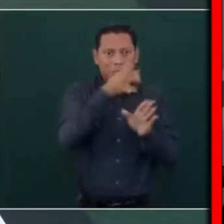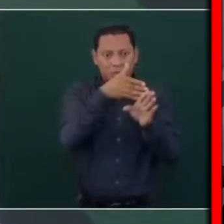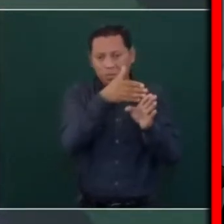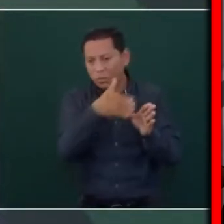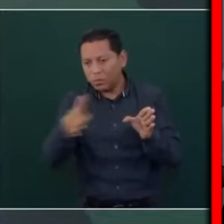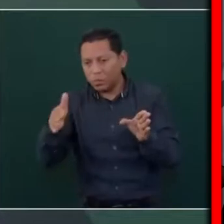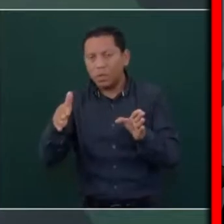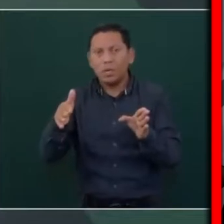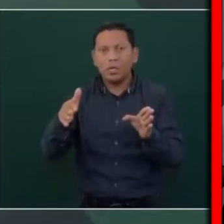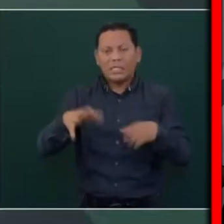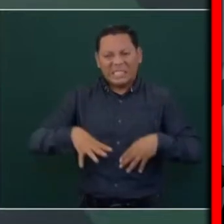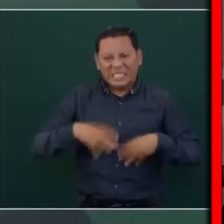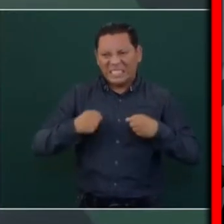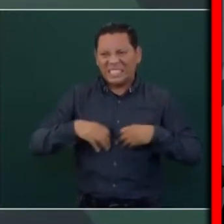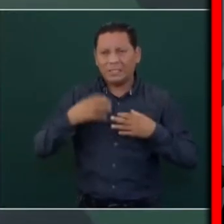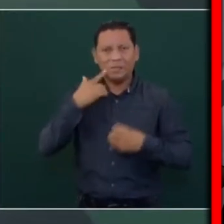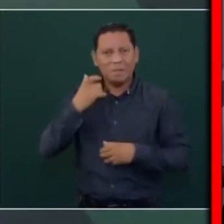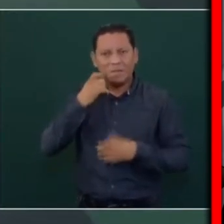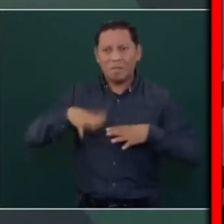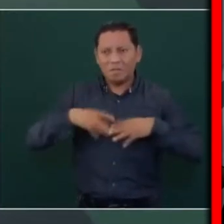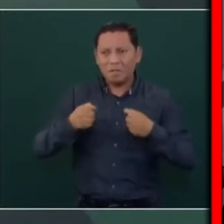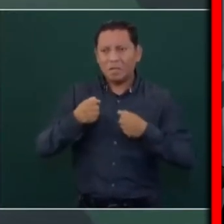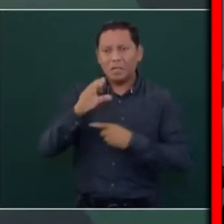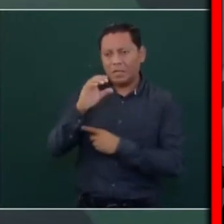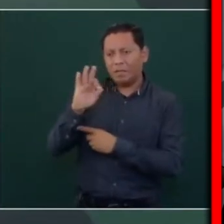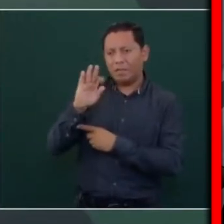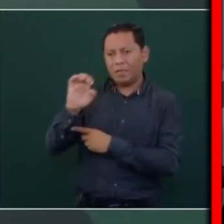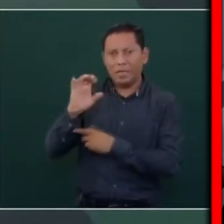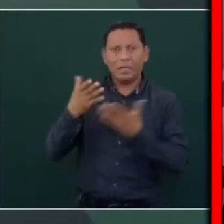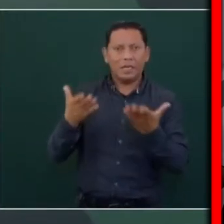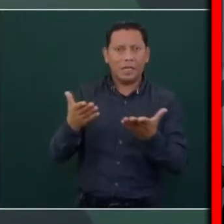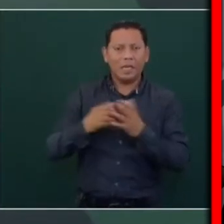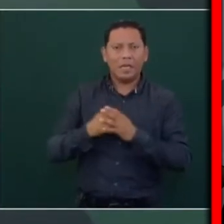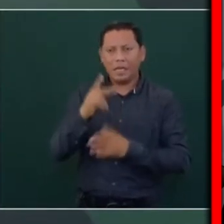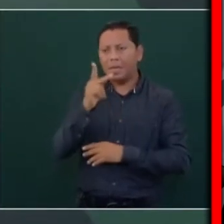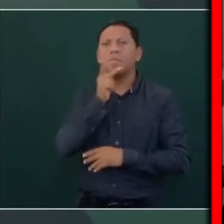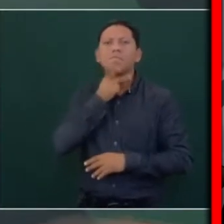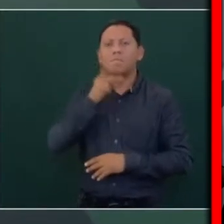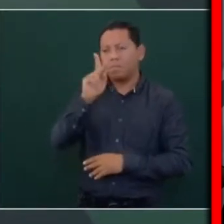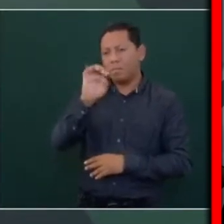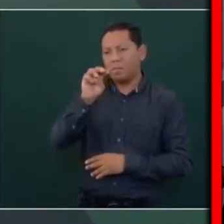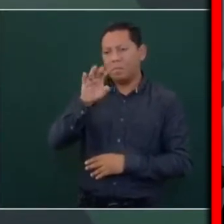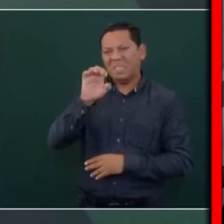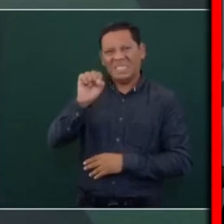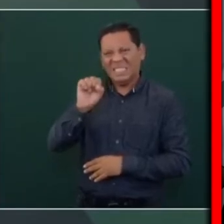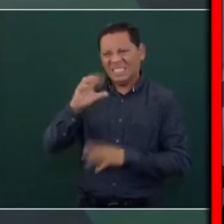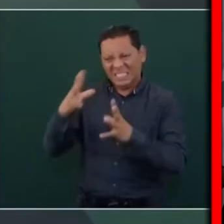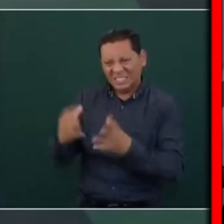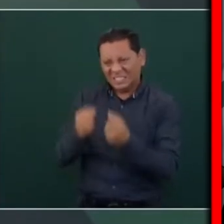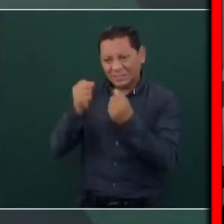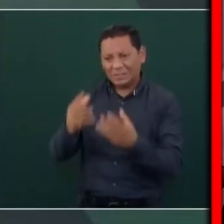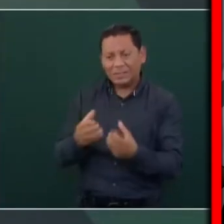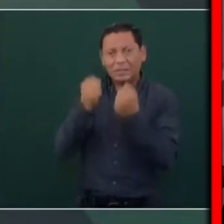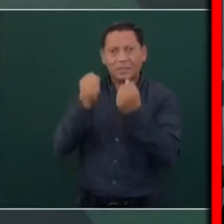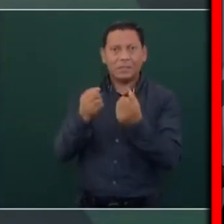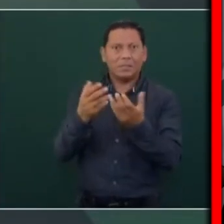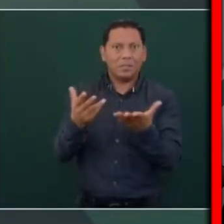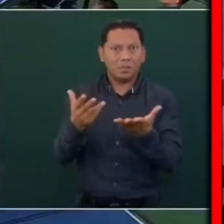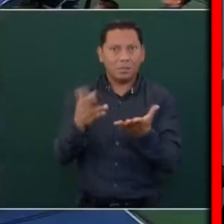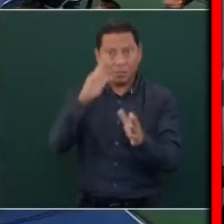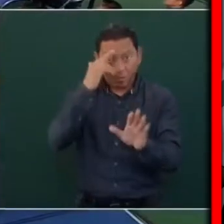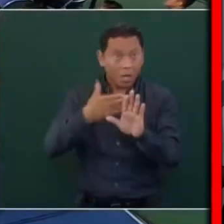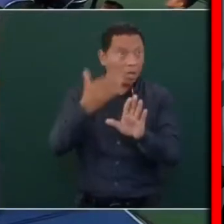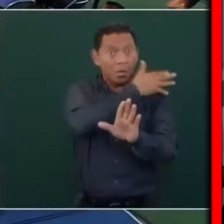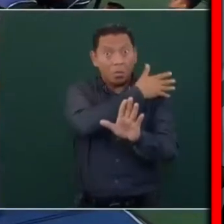Electricidad. Si no, no existiría nada. Entonces,